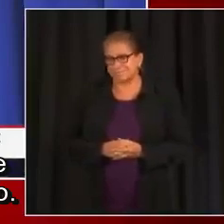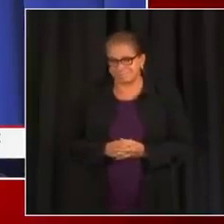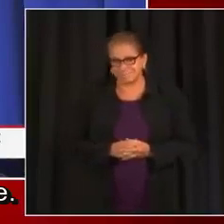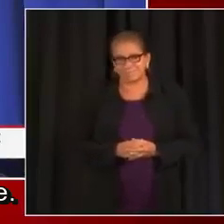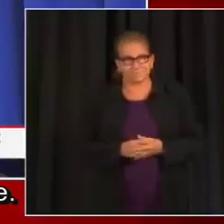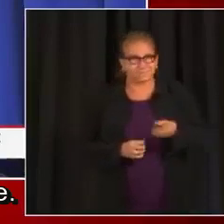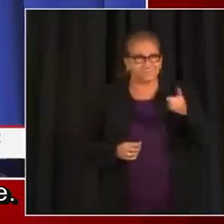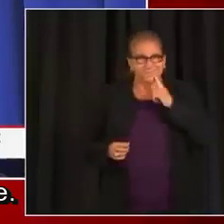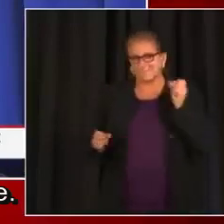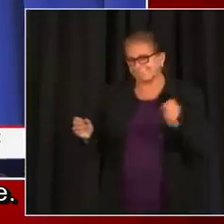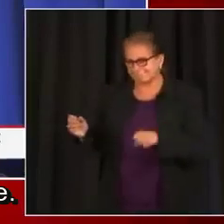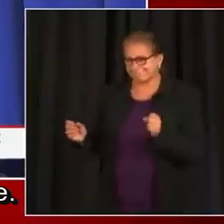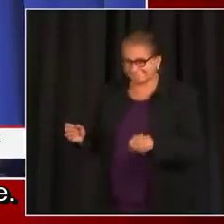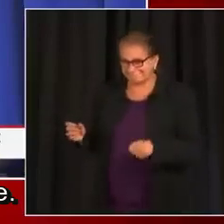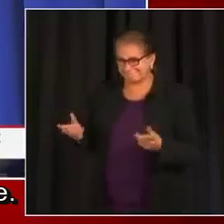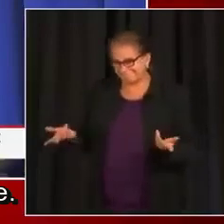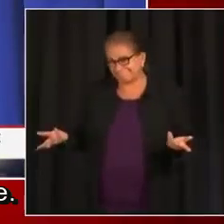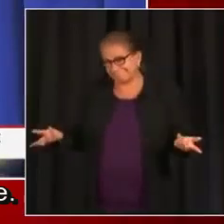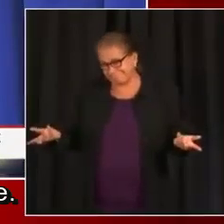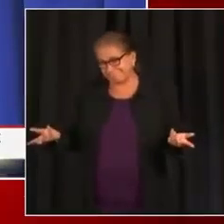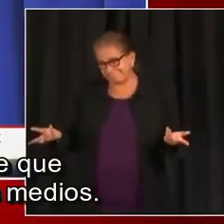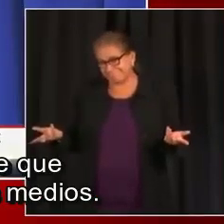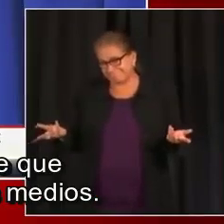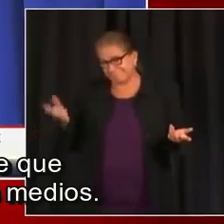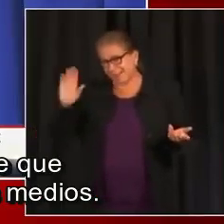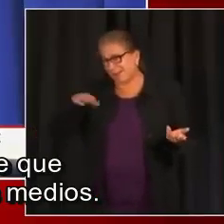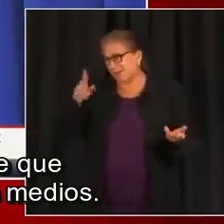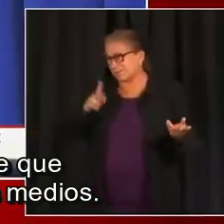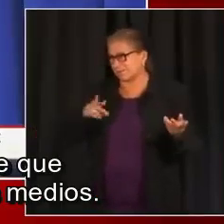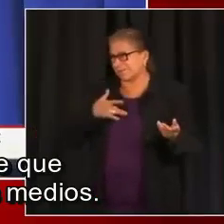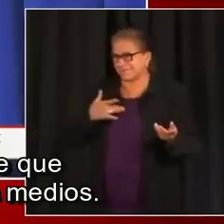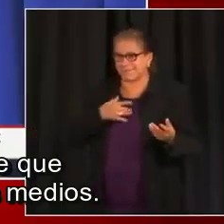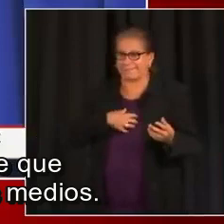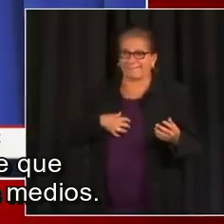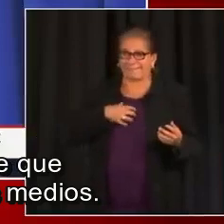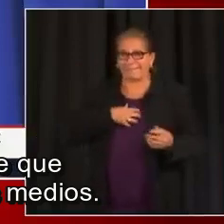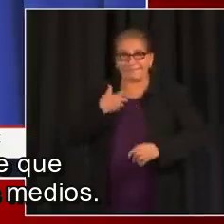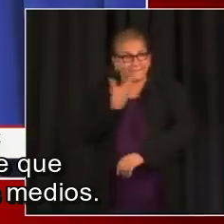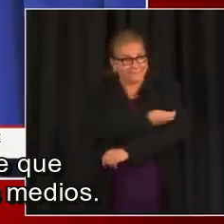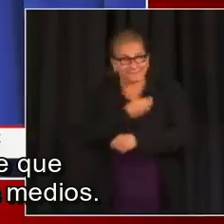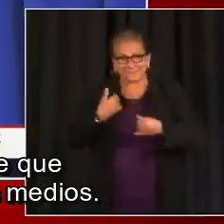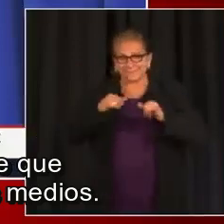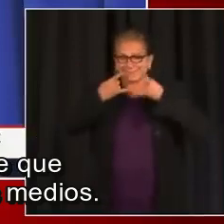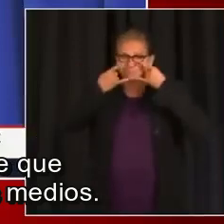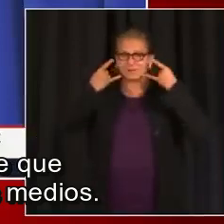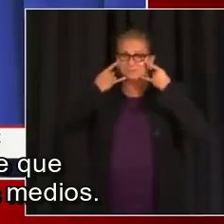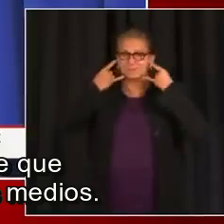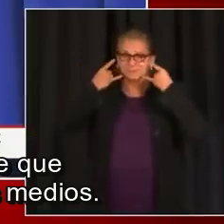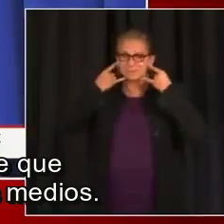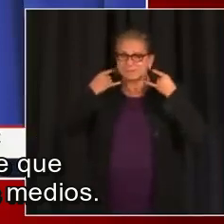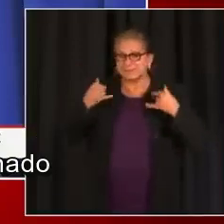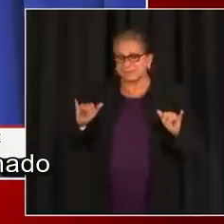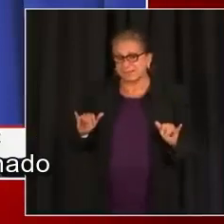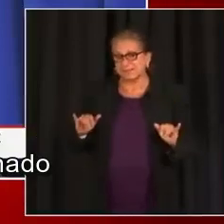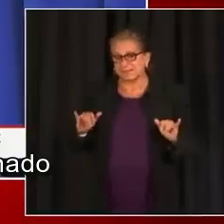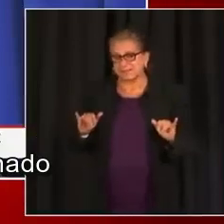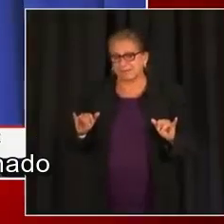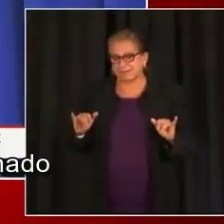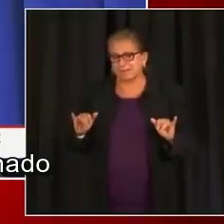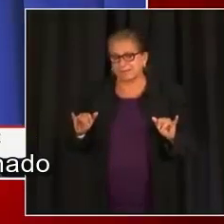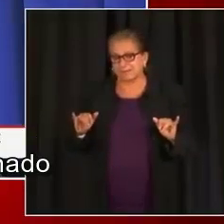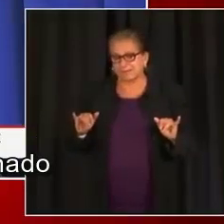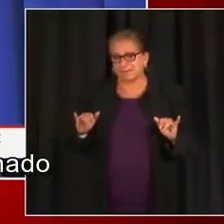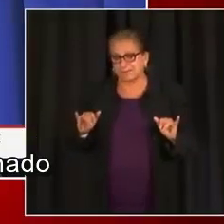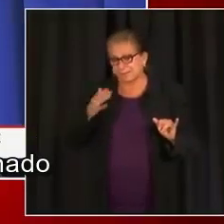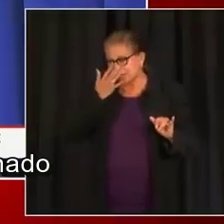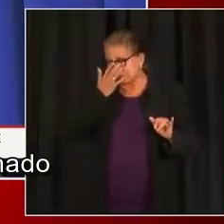engañados. Yo no he escuchado ese reporte, no he visto ningún caso de gente que dice que se siente engañada en los medios. De hecho, lo que hemos